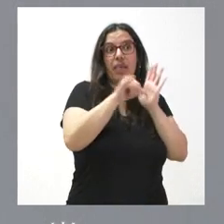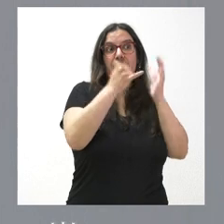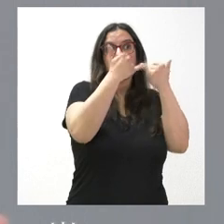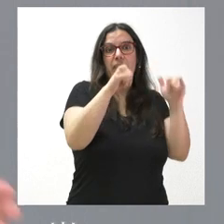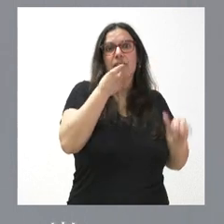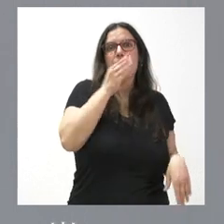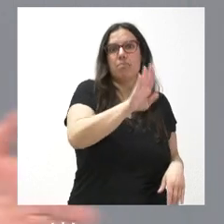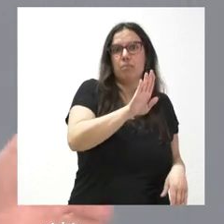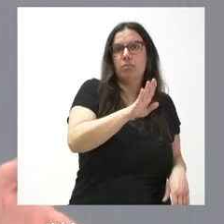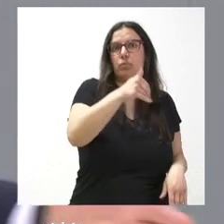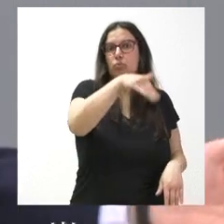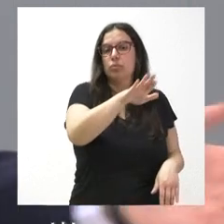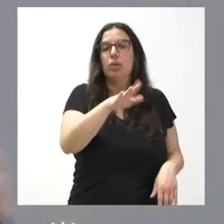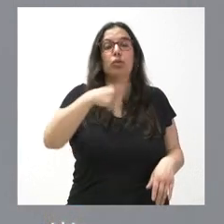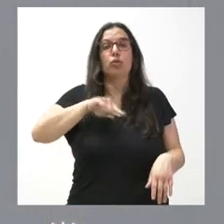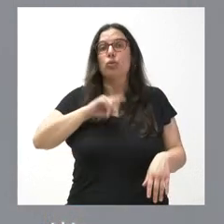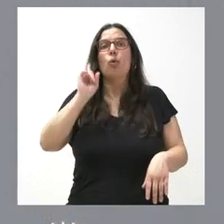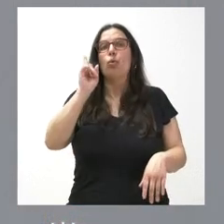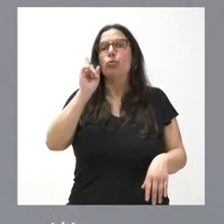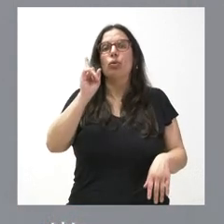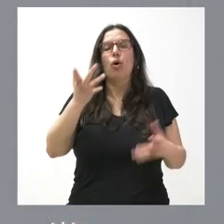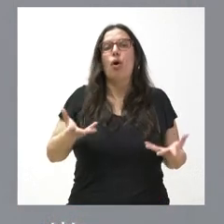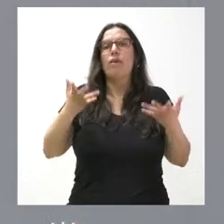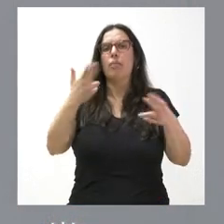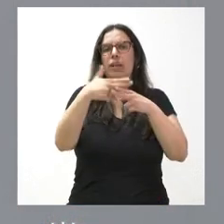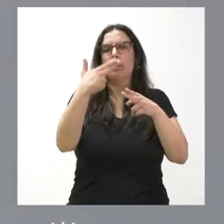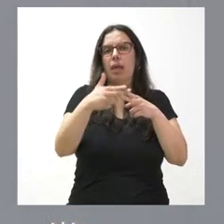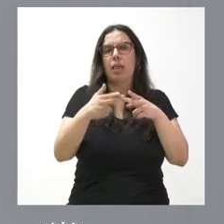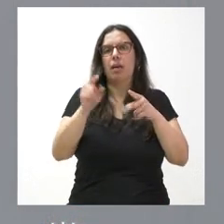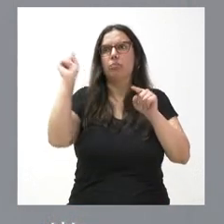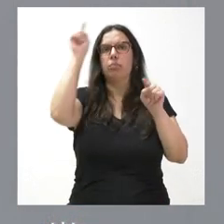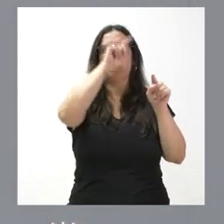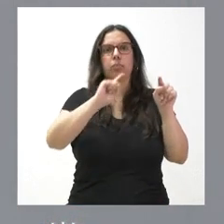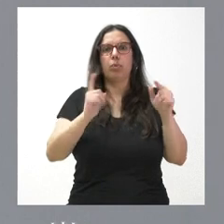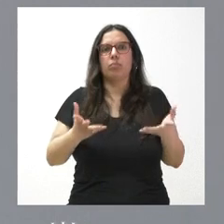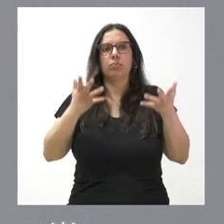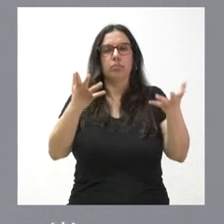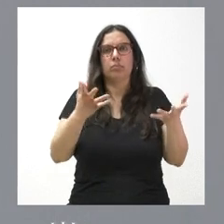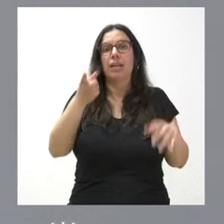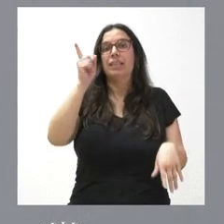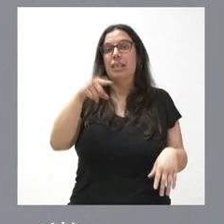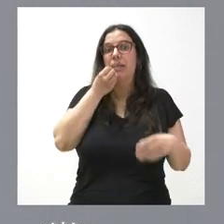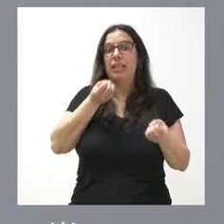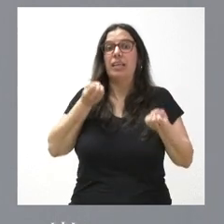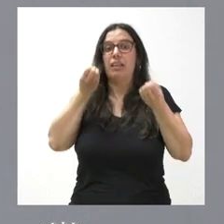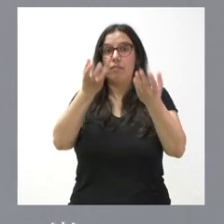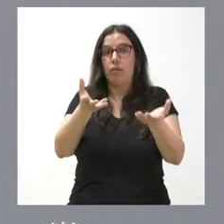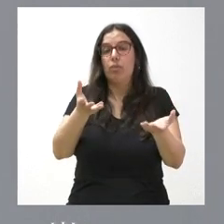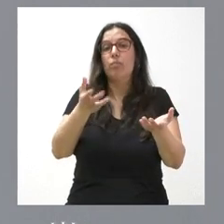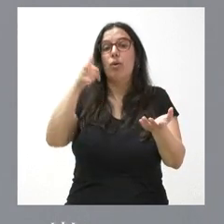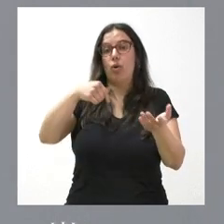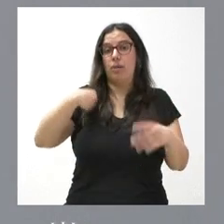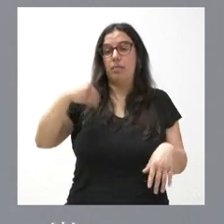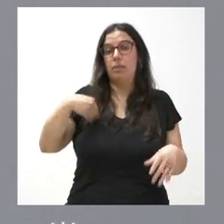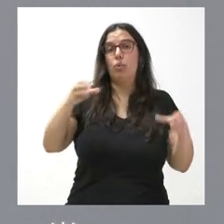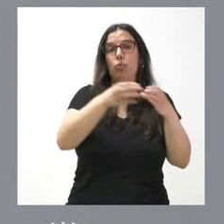hacer. Y ahí la Junta de Castilla y León lo que hace es ofrecer una serie de actividades que están a su disposición. Por cierto, también les informo que hoy mismo la